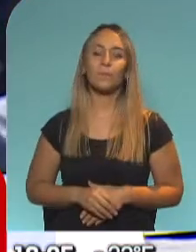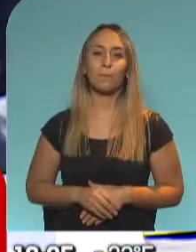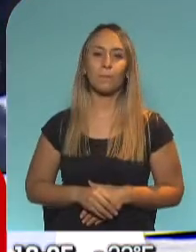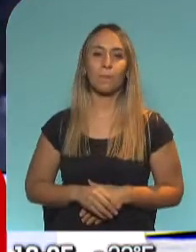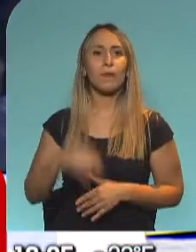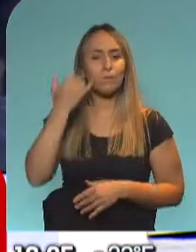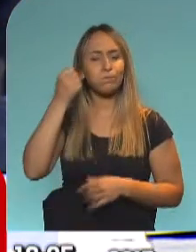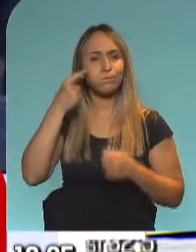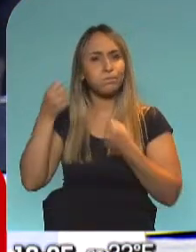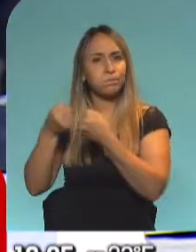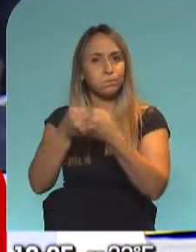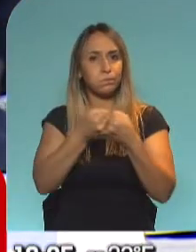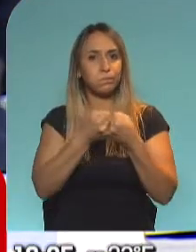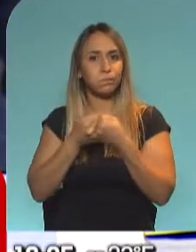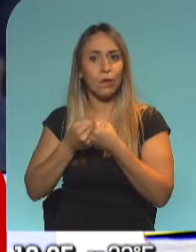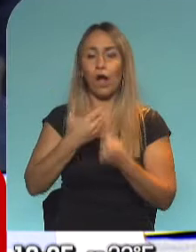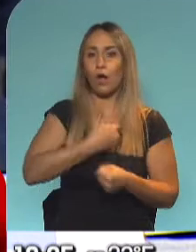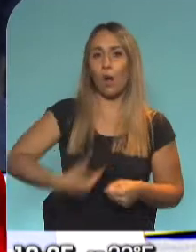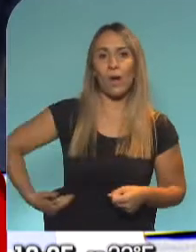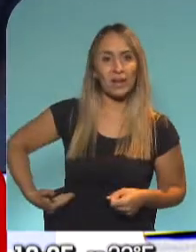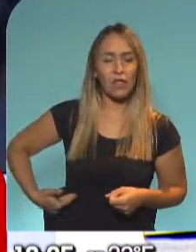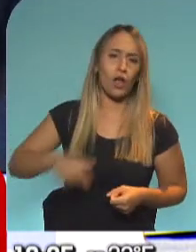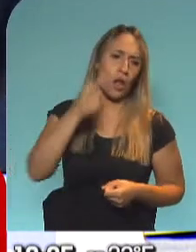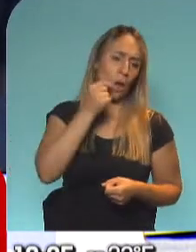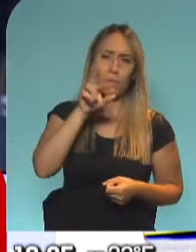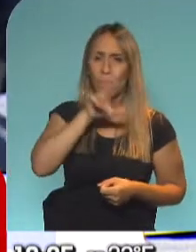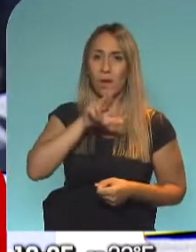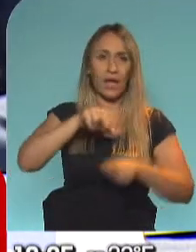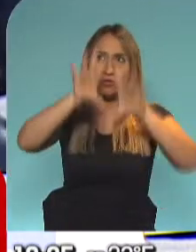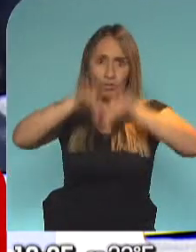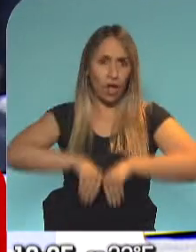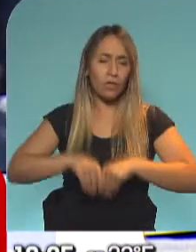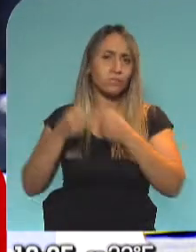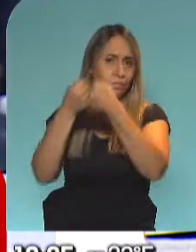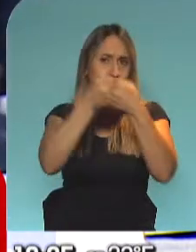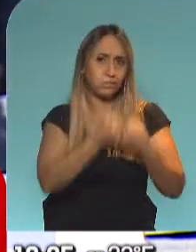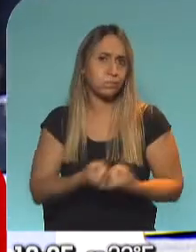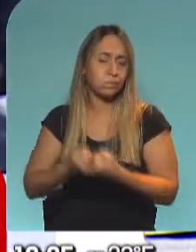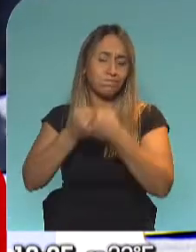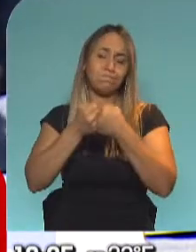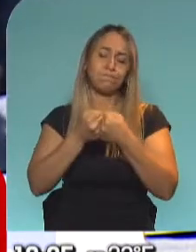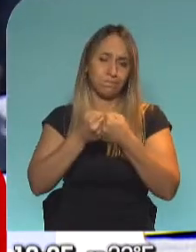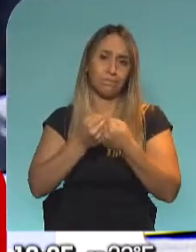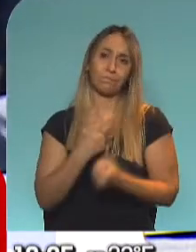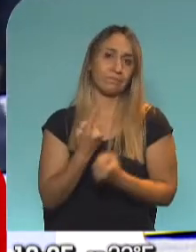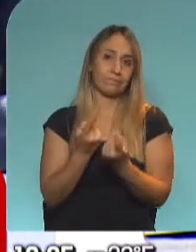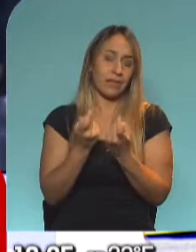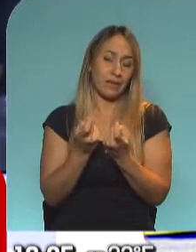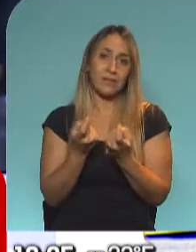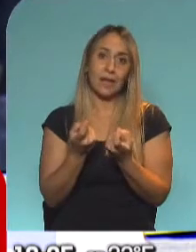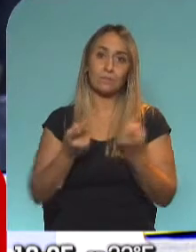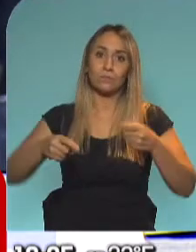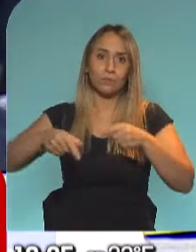Hubo acuerdo de parte de todos los gobernadores y gobernadoras con la necesidad de restringir circulación